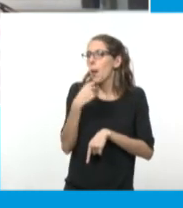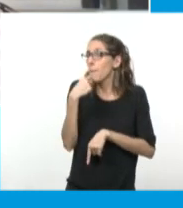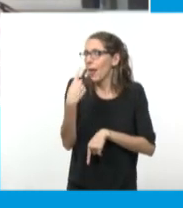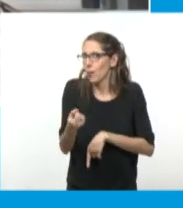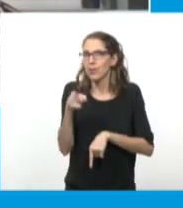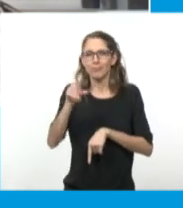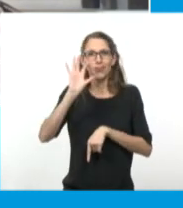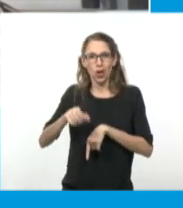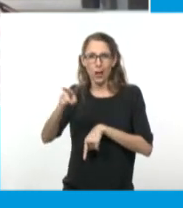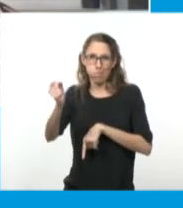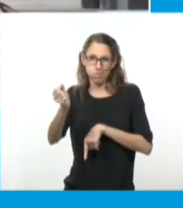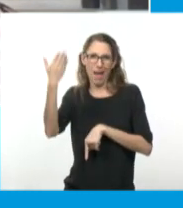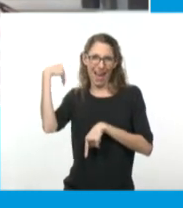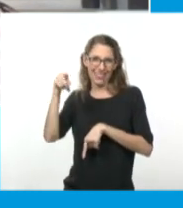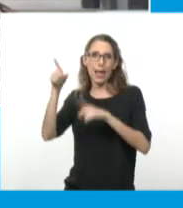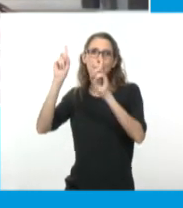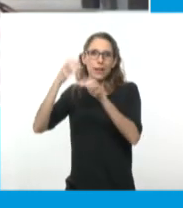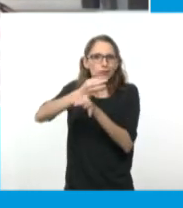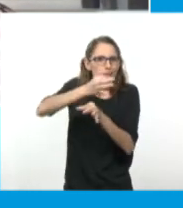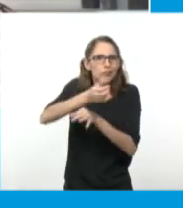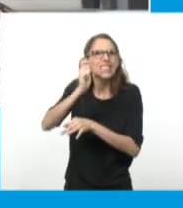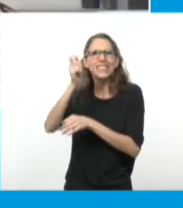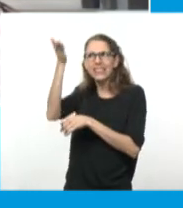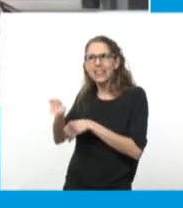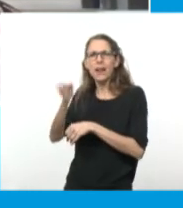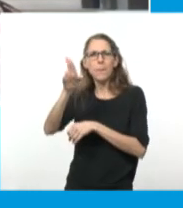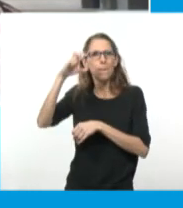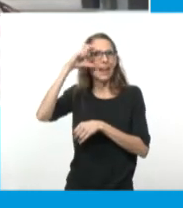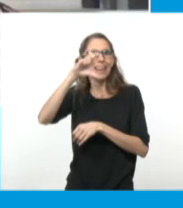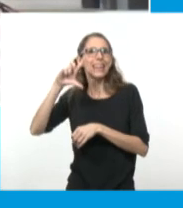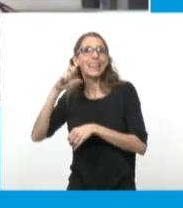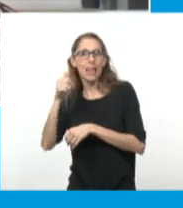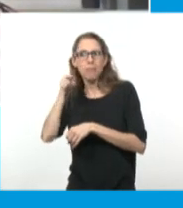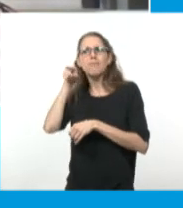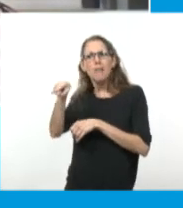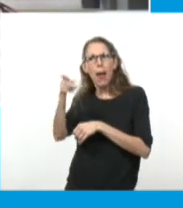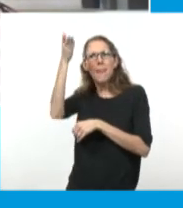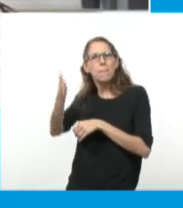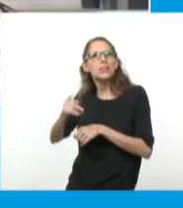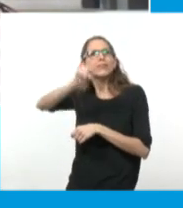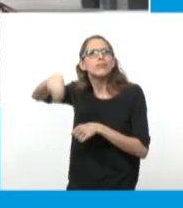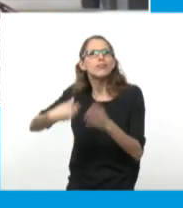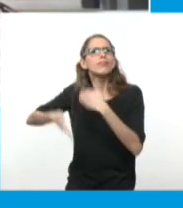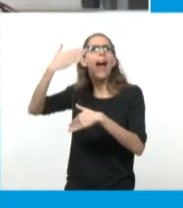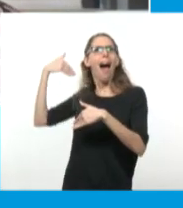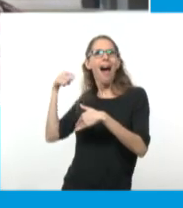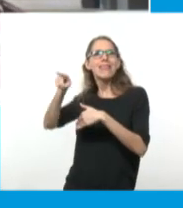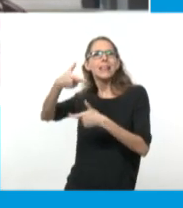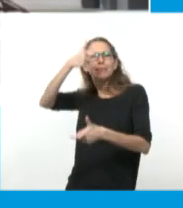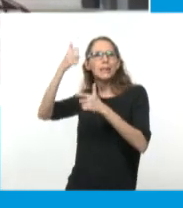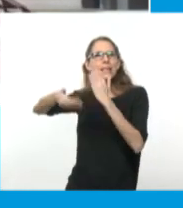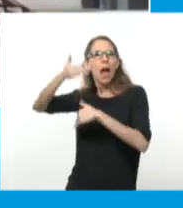estudiaste con Brescia, como contabas. Sí. Que venía de una escuela del dibujo que estaba mucho más influenciada